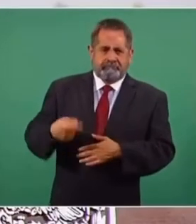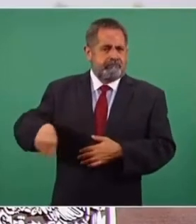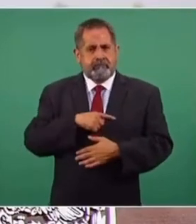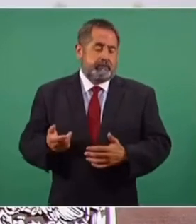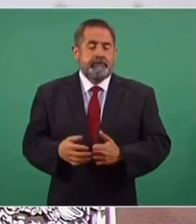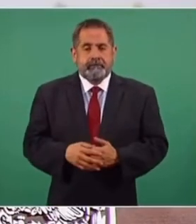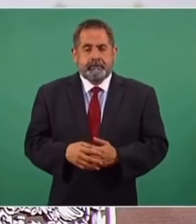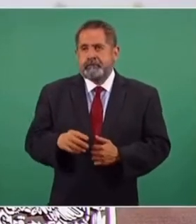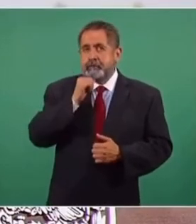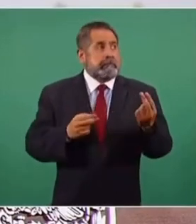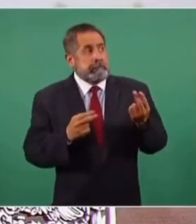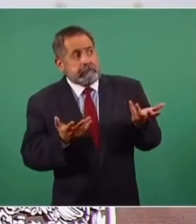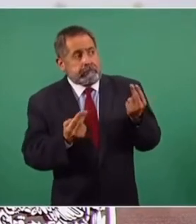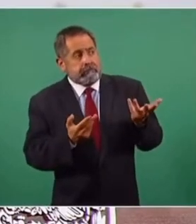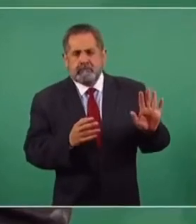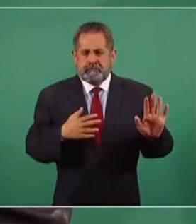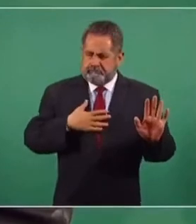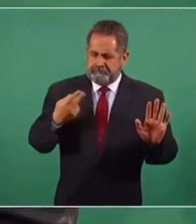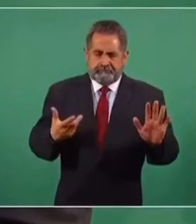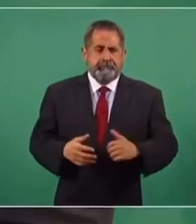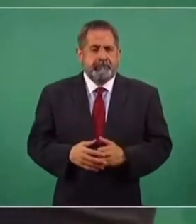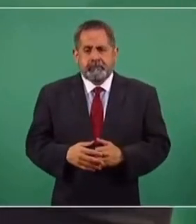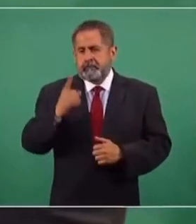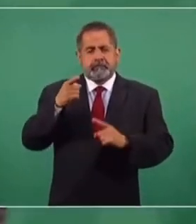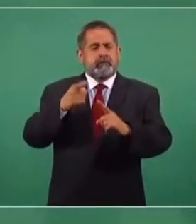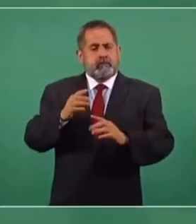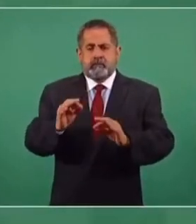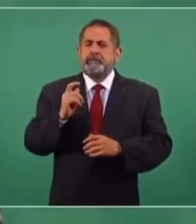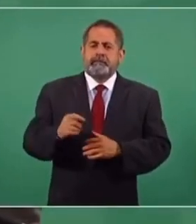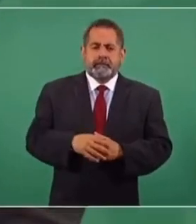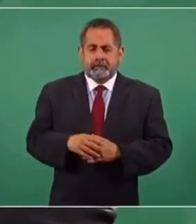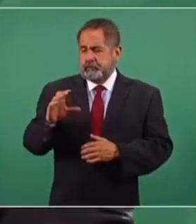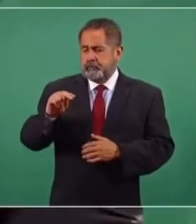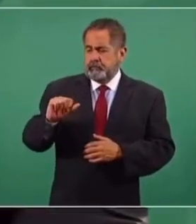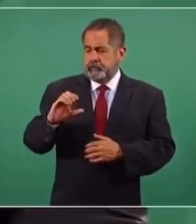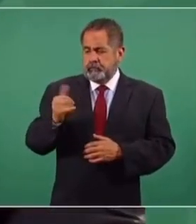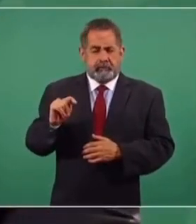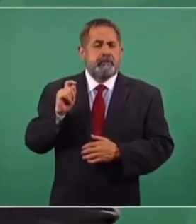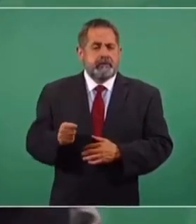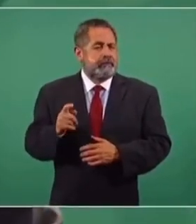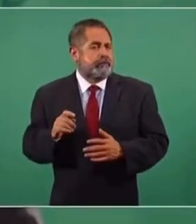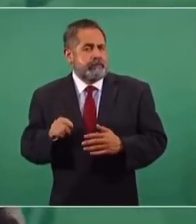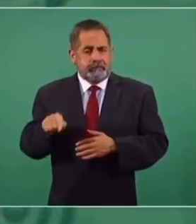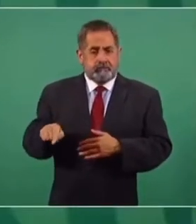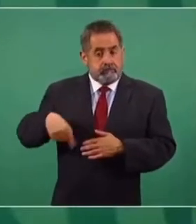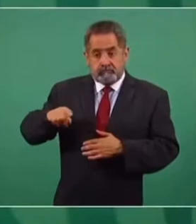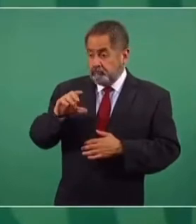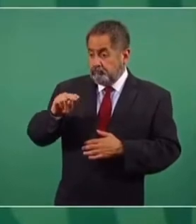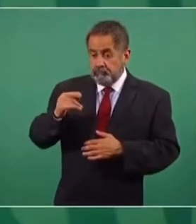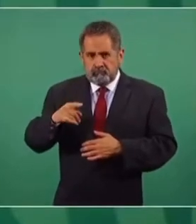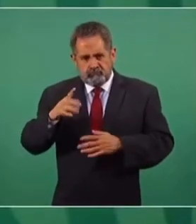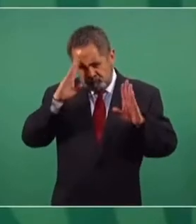no depender tanto del extranjero. Una de las cosas extraordinarias ahora del CONACYT es de que ha orientado